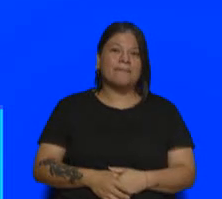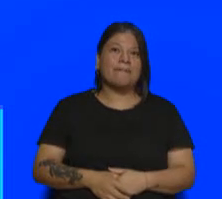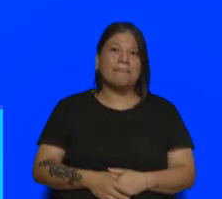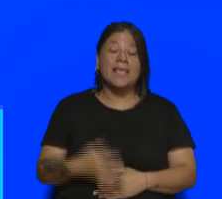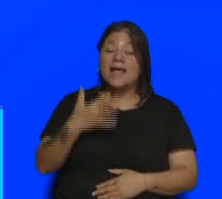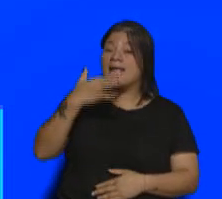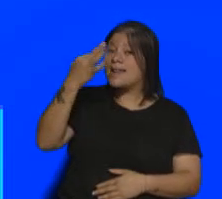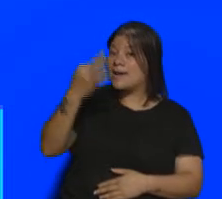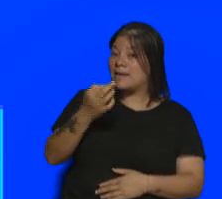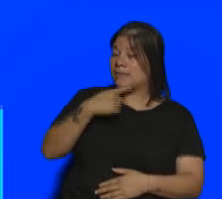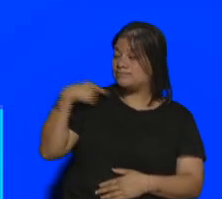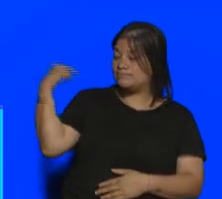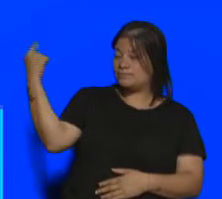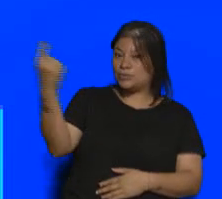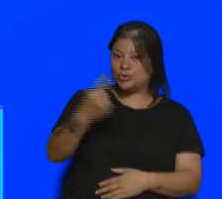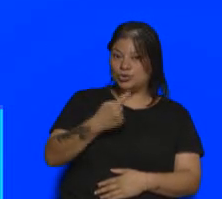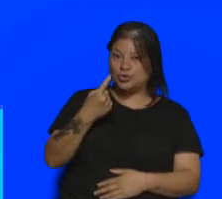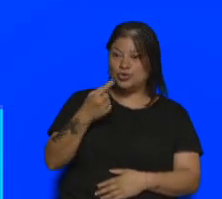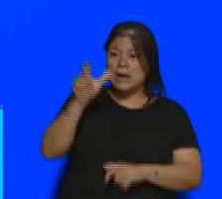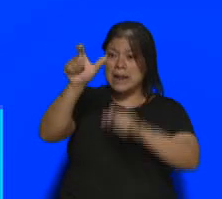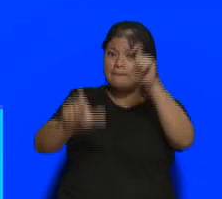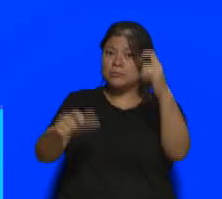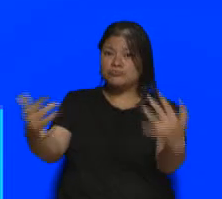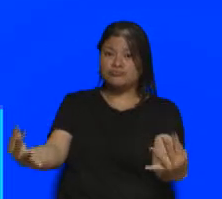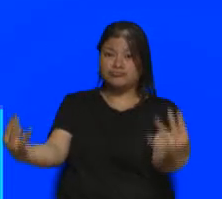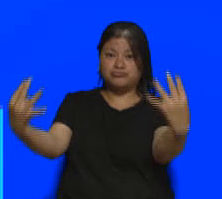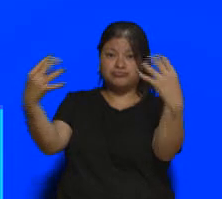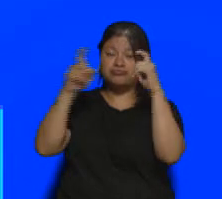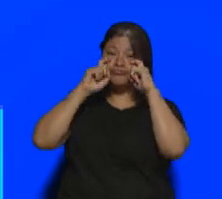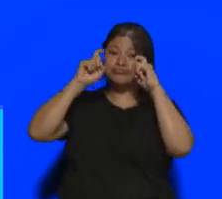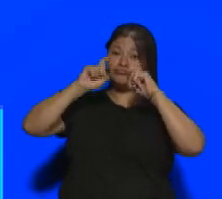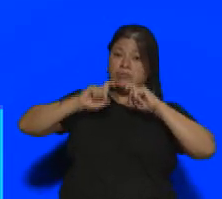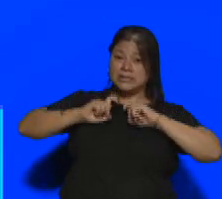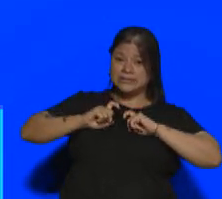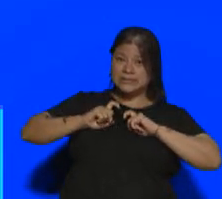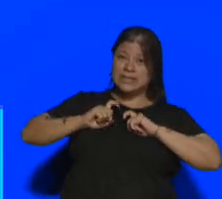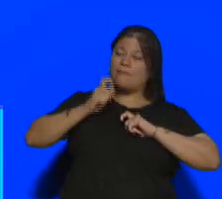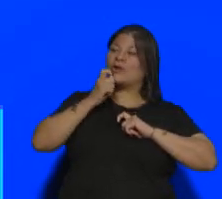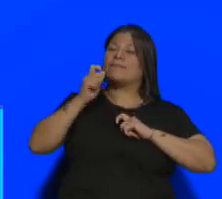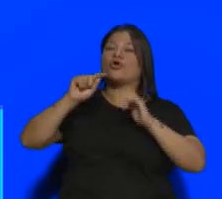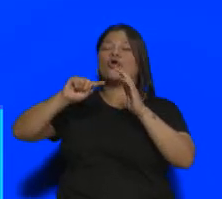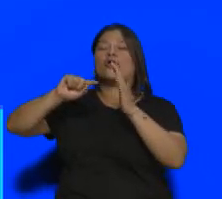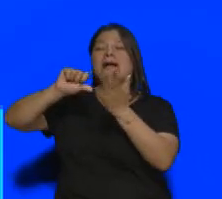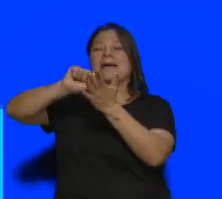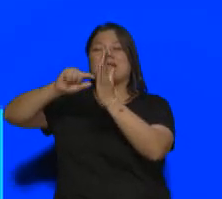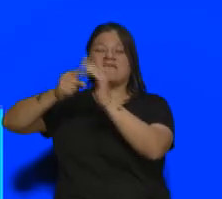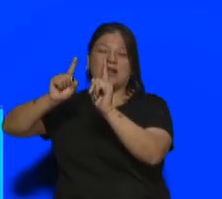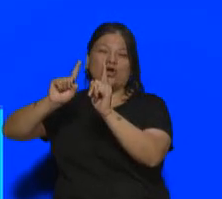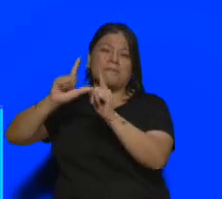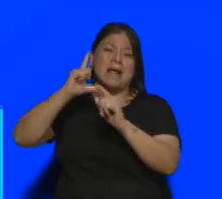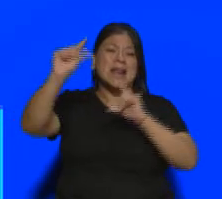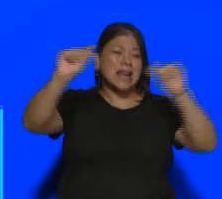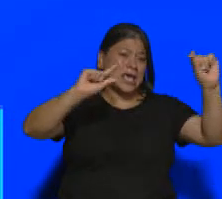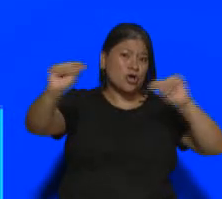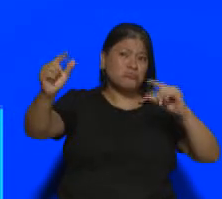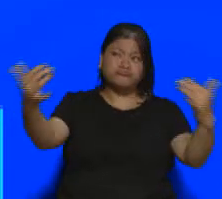La verdad que nosotros, la gente que viene a visitar Mar del Plata, sobre todo un poquito más lejos, que no sea Capital Federal y Gran